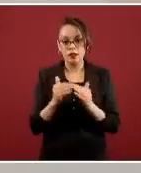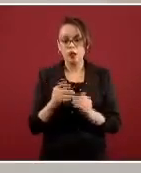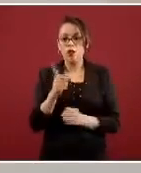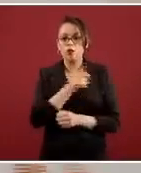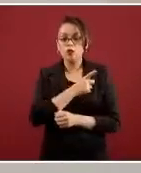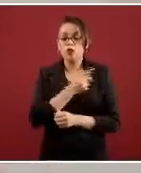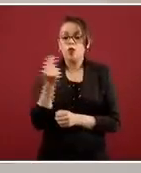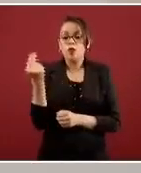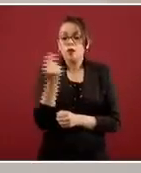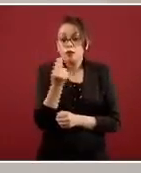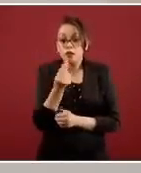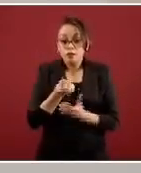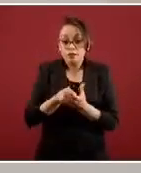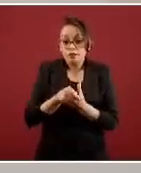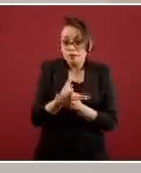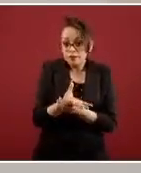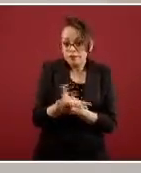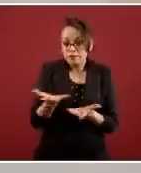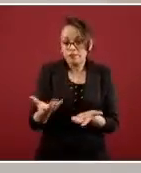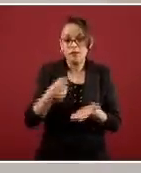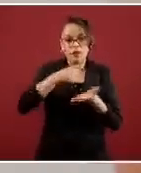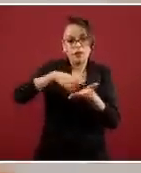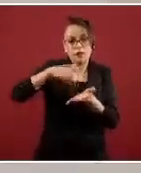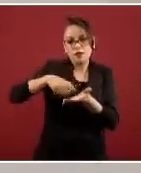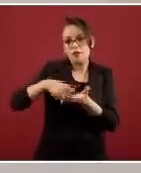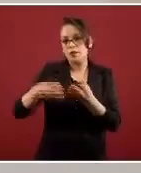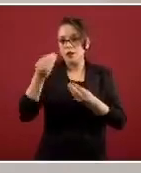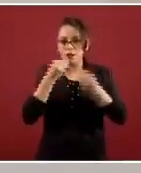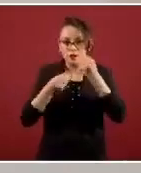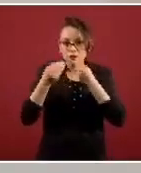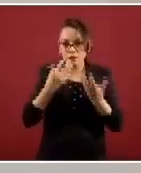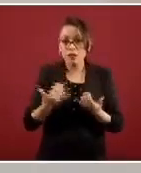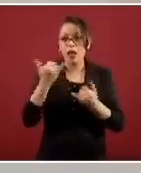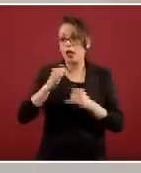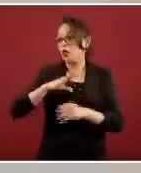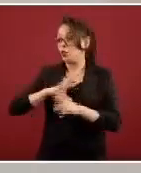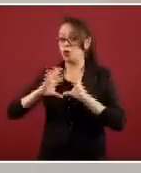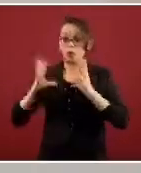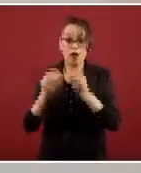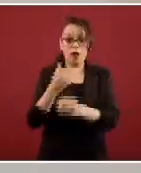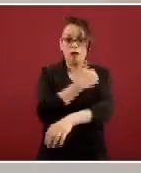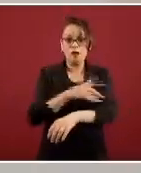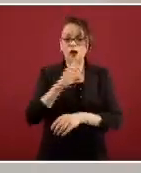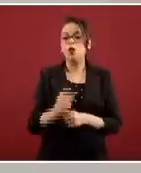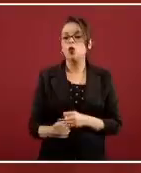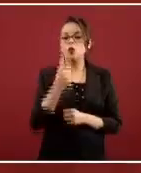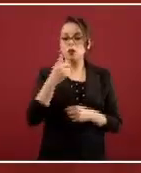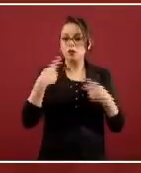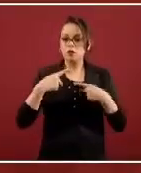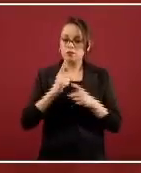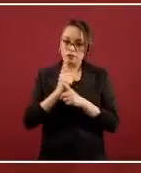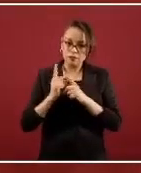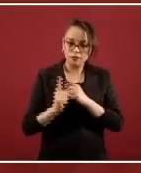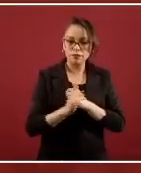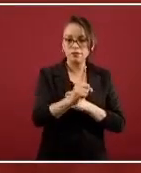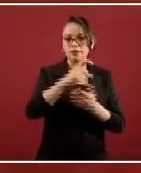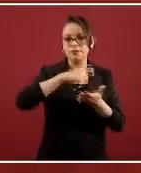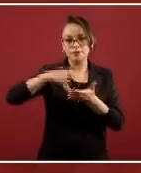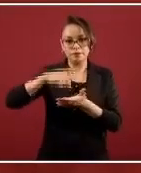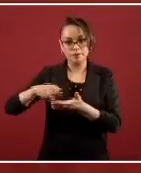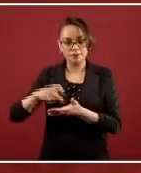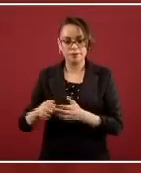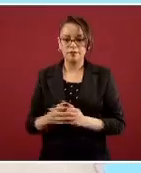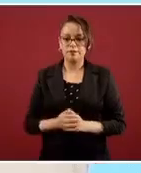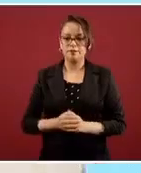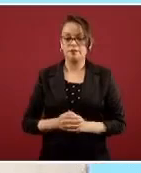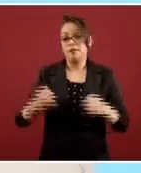aquello que sea indispensable, conseguir los alimentos y que no vaya toda la familia, que vaya una persona. Si hubiera una urgencia, por